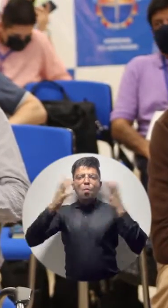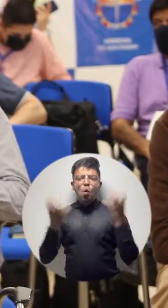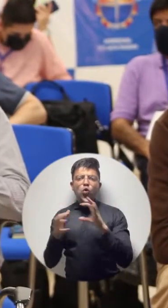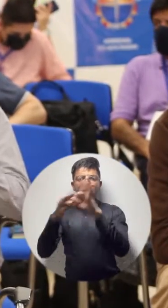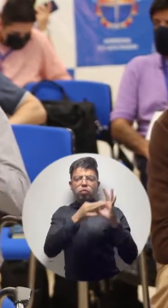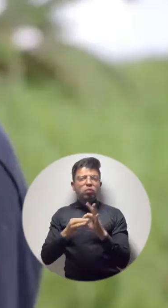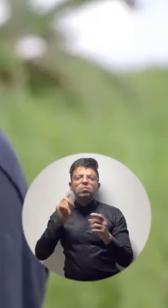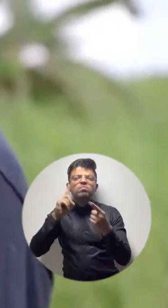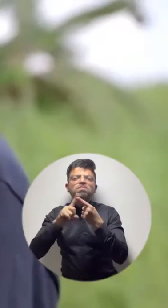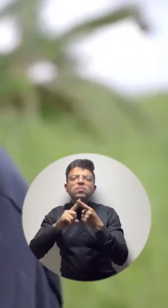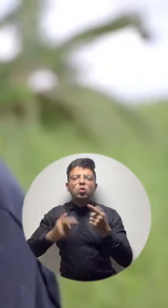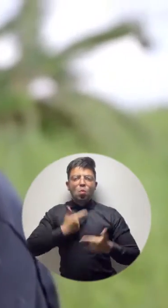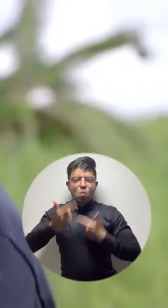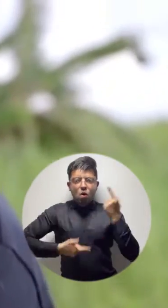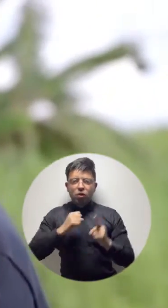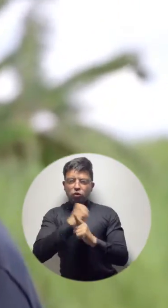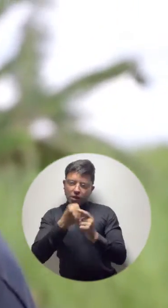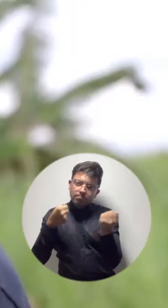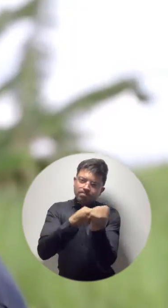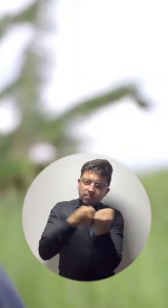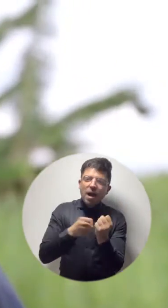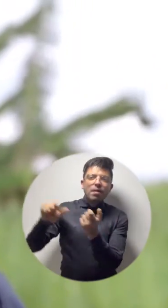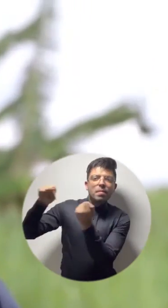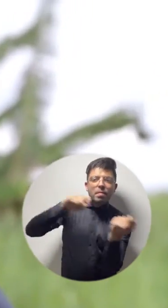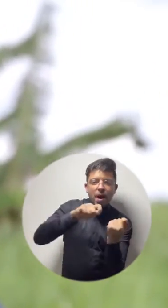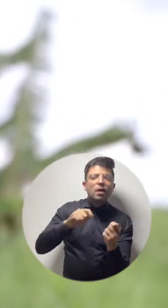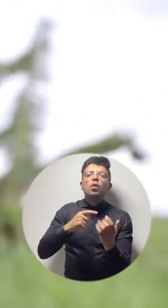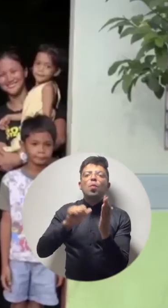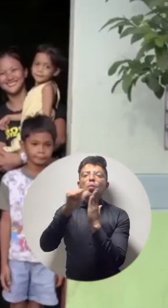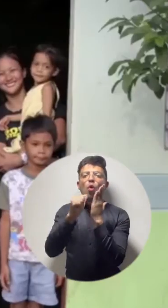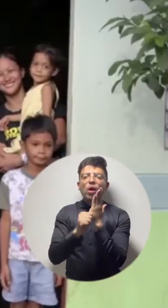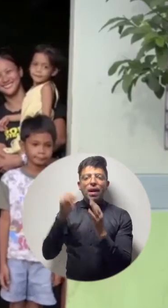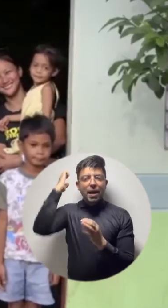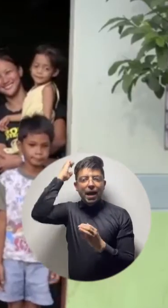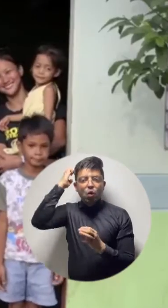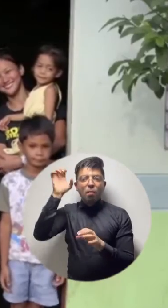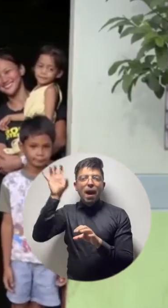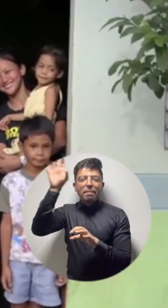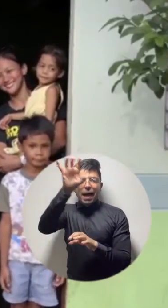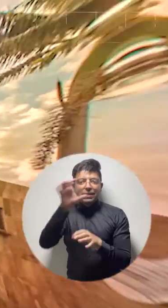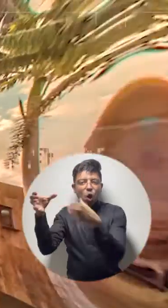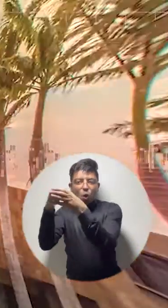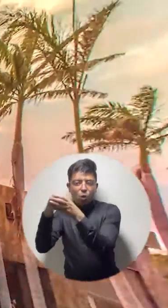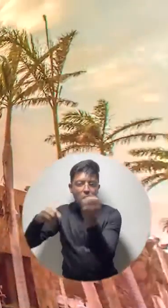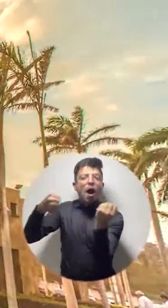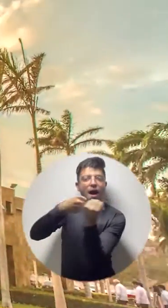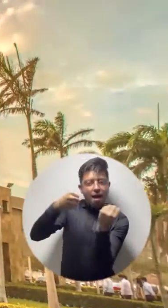impulsar los emprendimientos sociales con la financiación del programa Erasmus Plus de la Unión Europea.